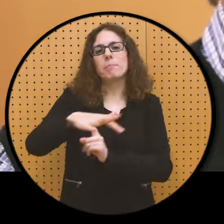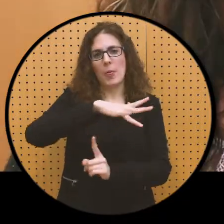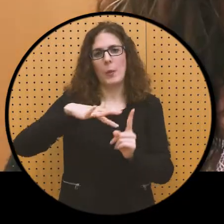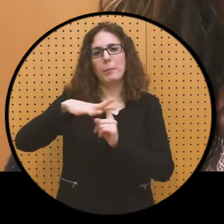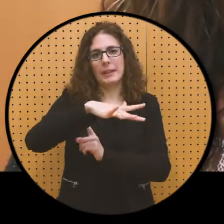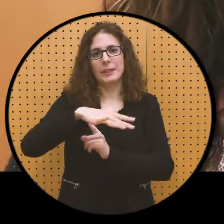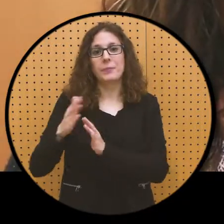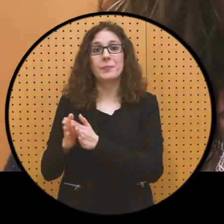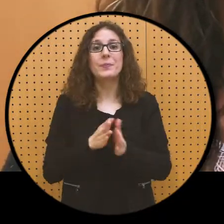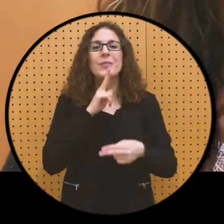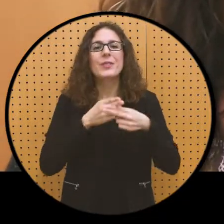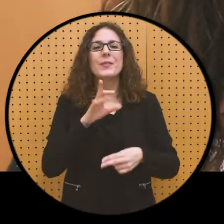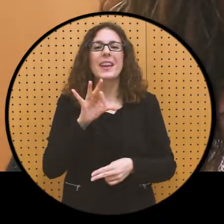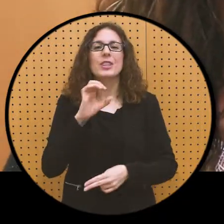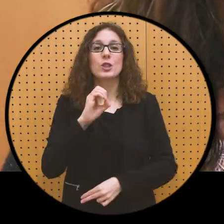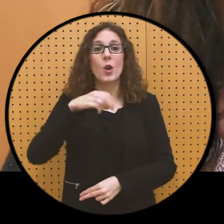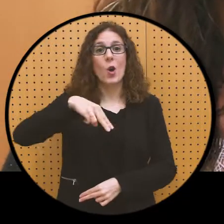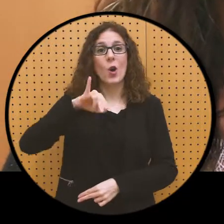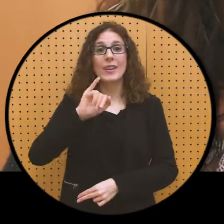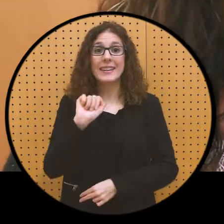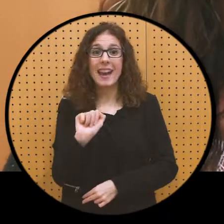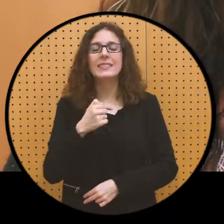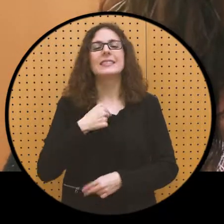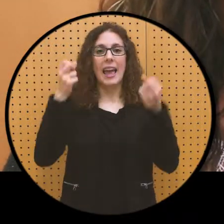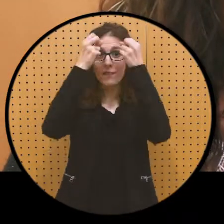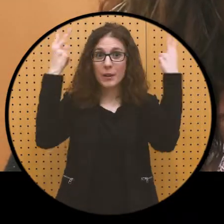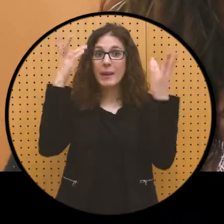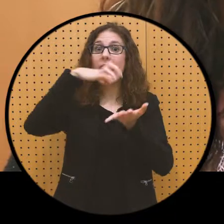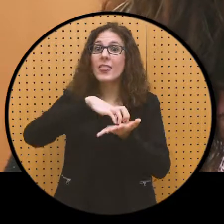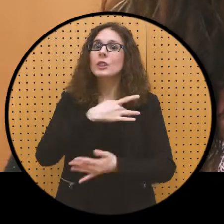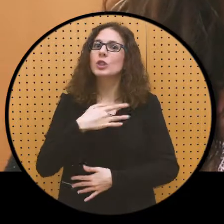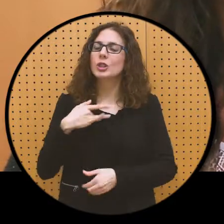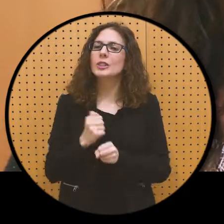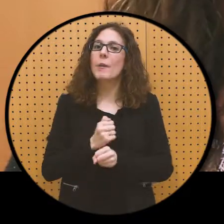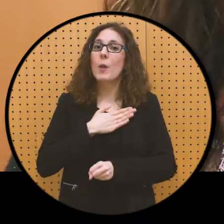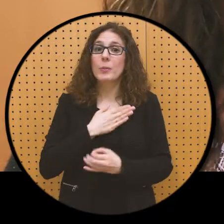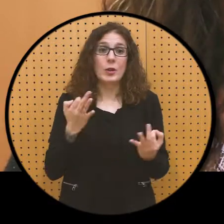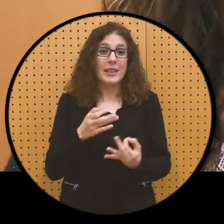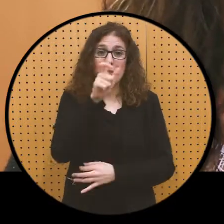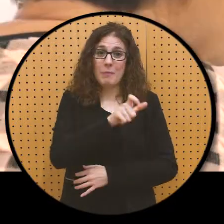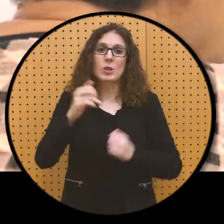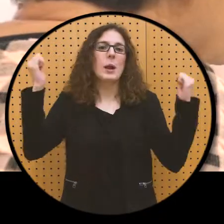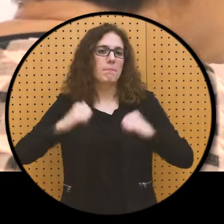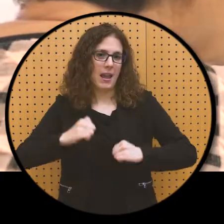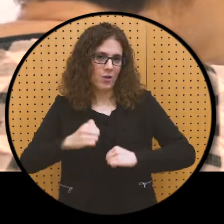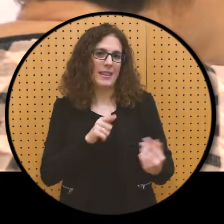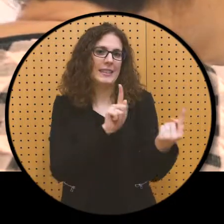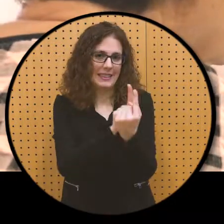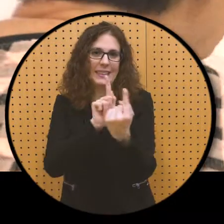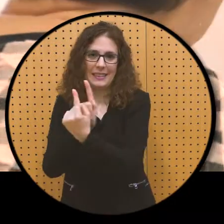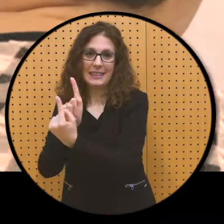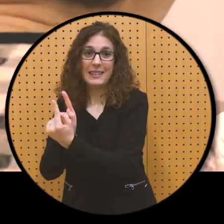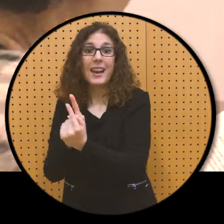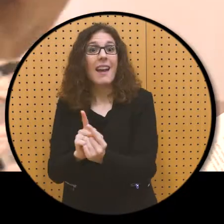medio ambiente. Mi nombre es Sonia, soy enfermera y en mi trabajo en el Centro de Salud habitualmente trato con personas mayores. En esta etapa de la vida